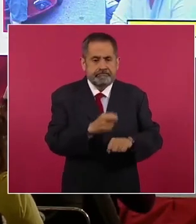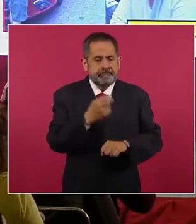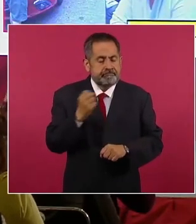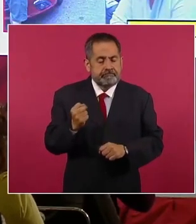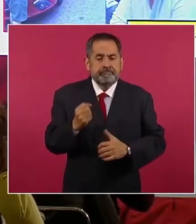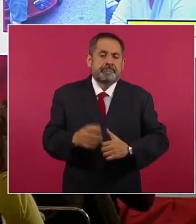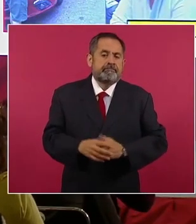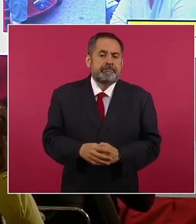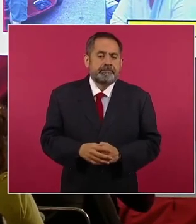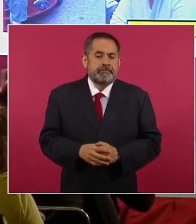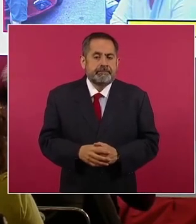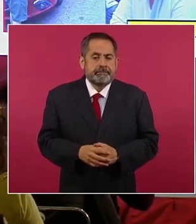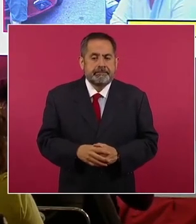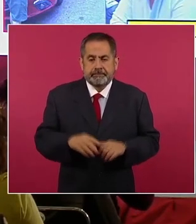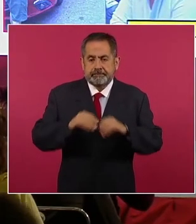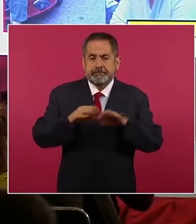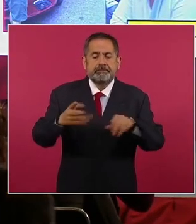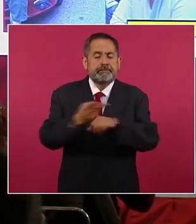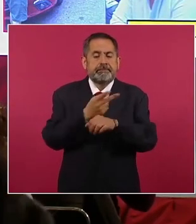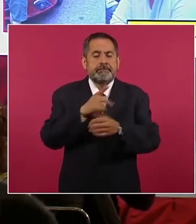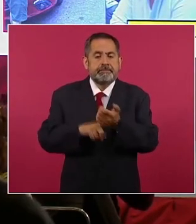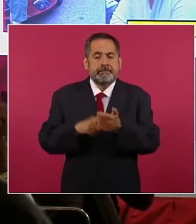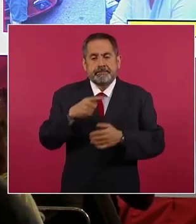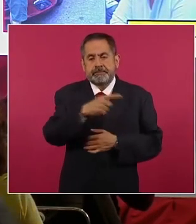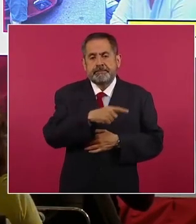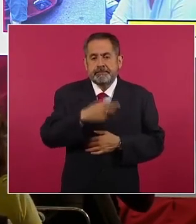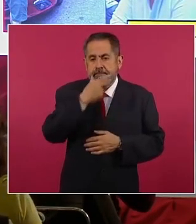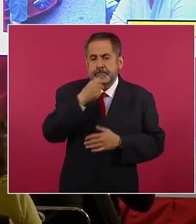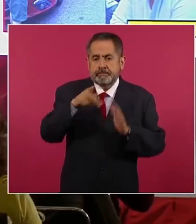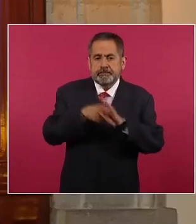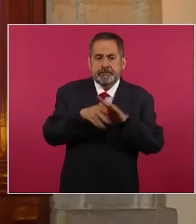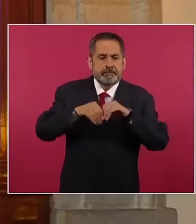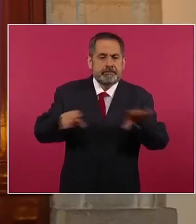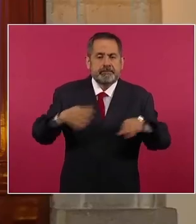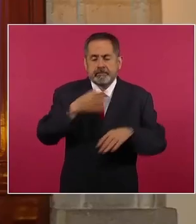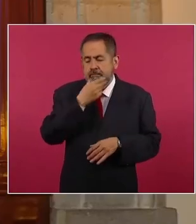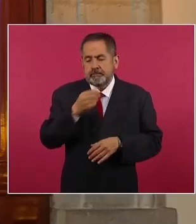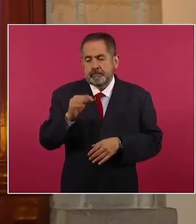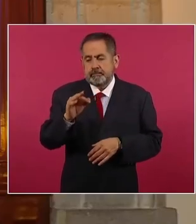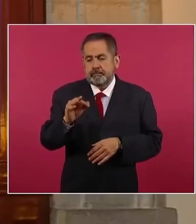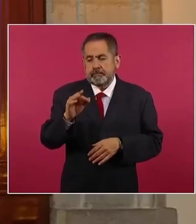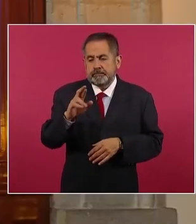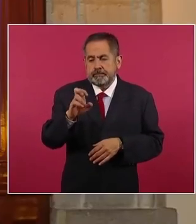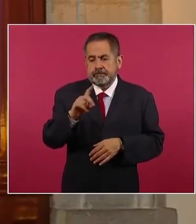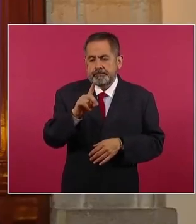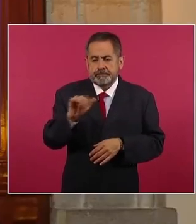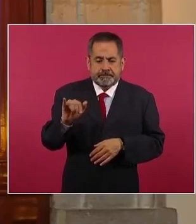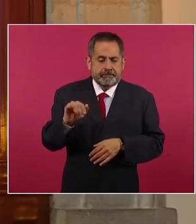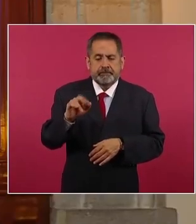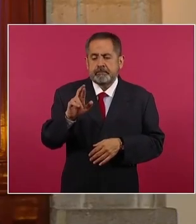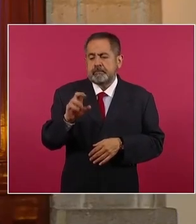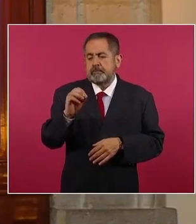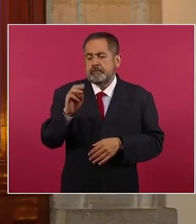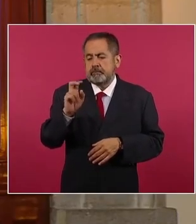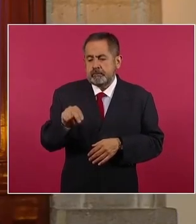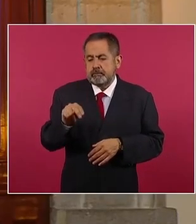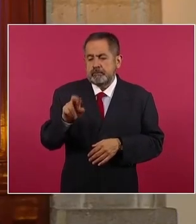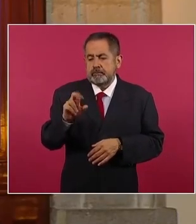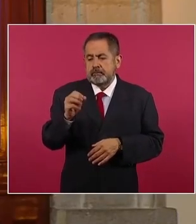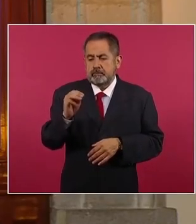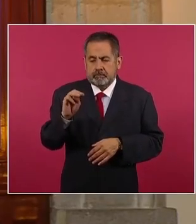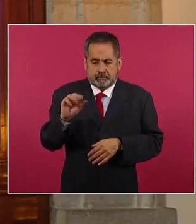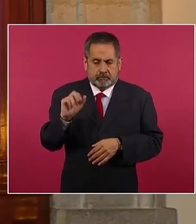Informar en el caso del homicidio del periodista Freddy Román Román, asesinado el